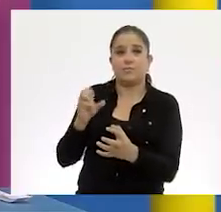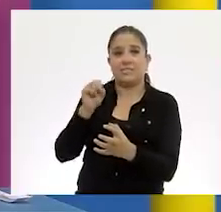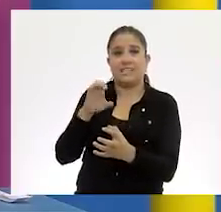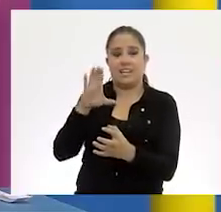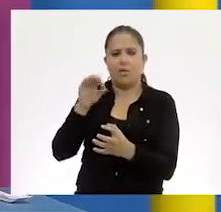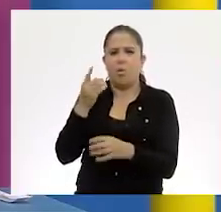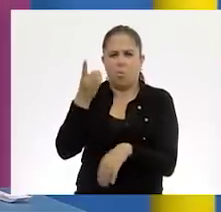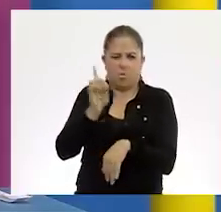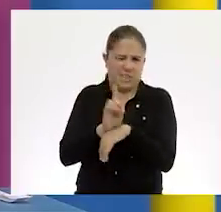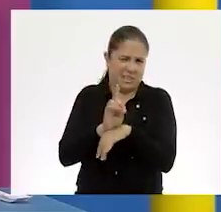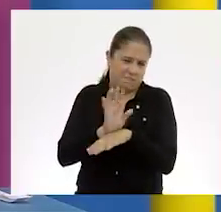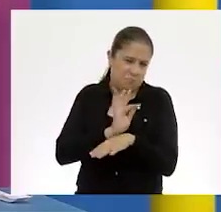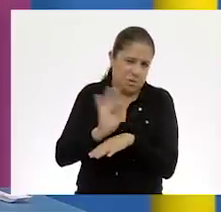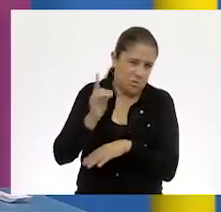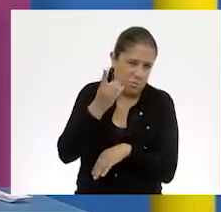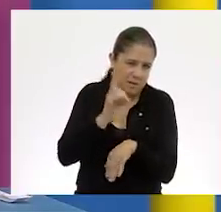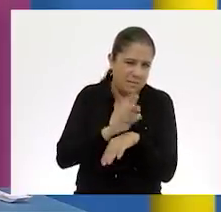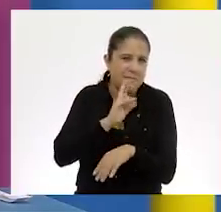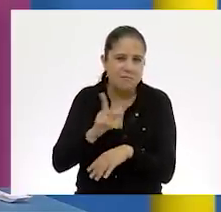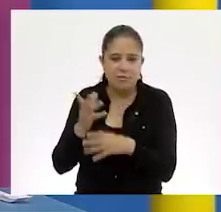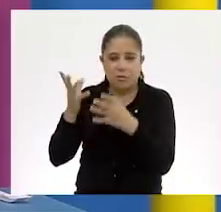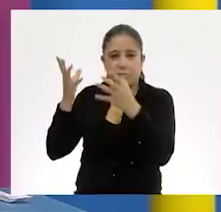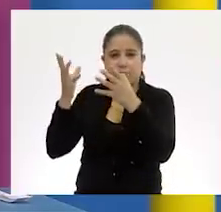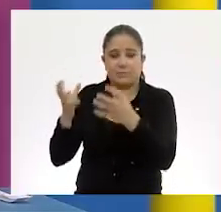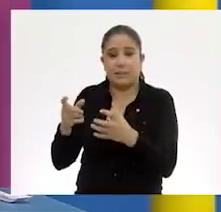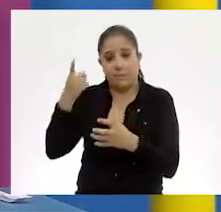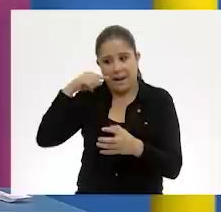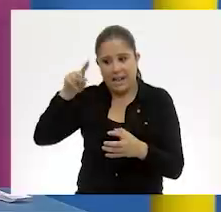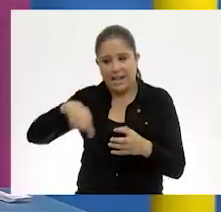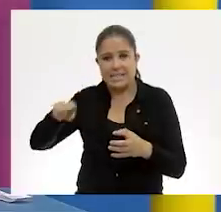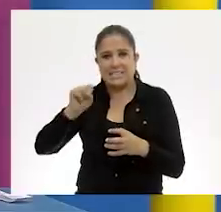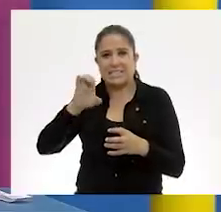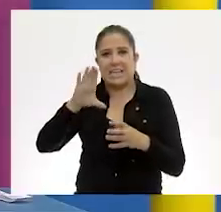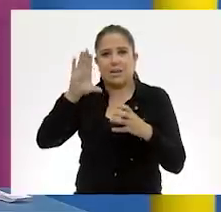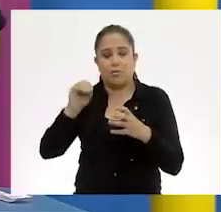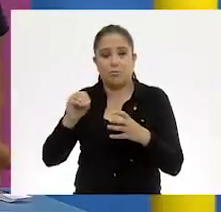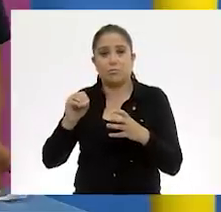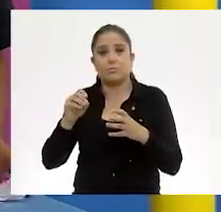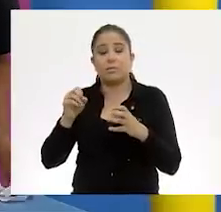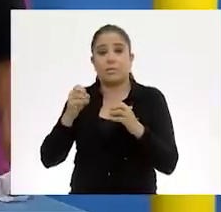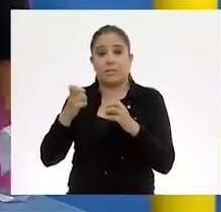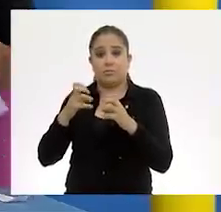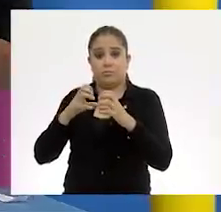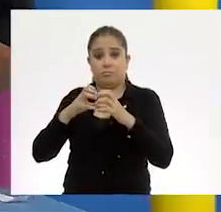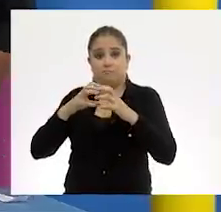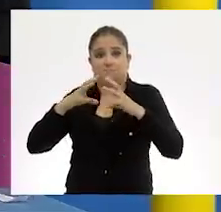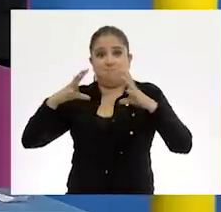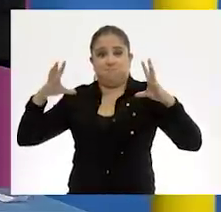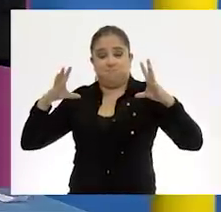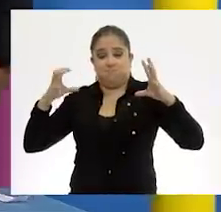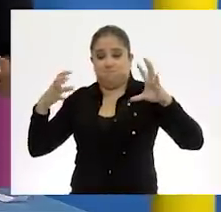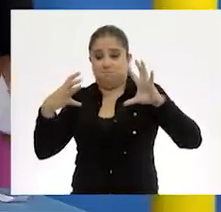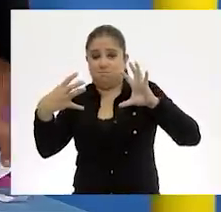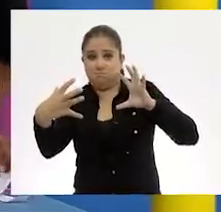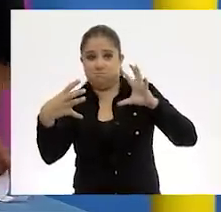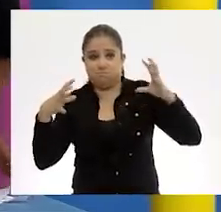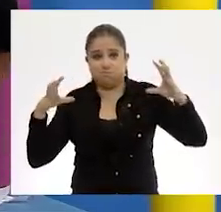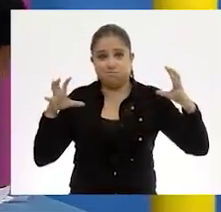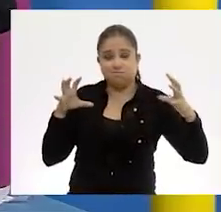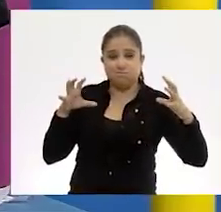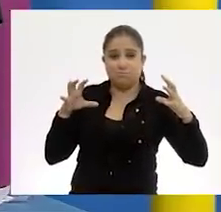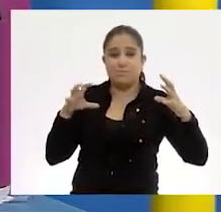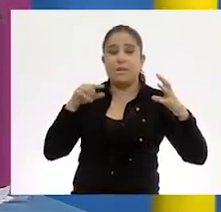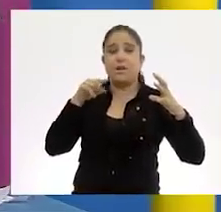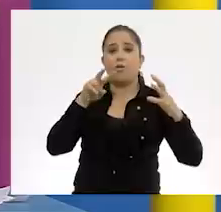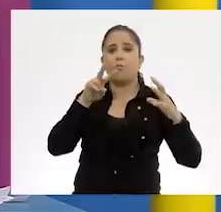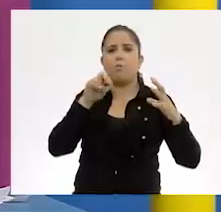con un día está bien para que la pieza esté completamente seca. El volumen con el papel seco va a ser hasta